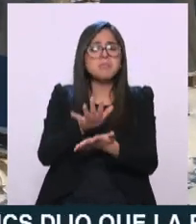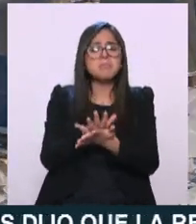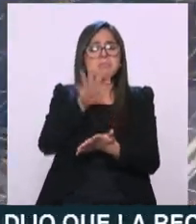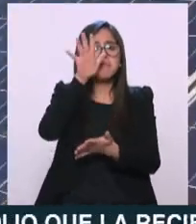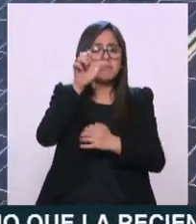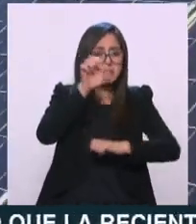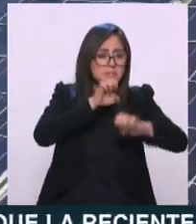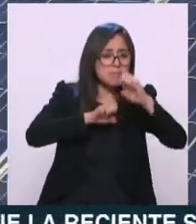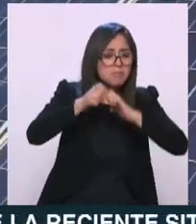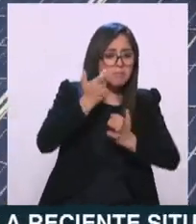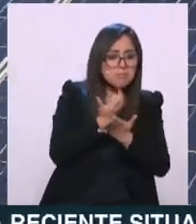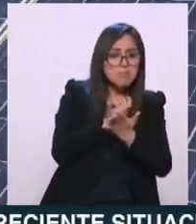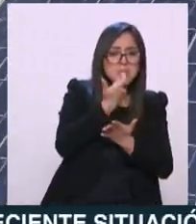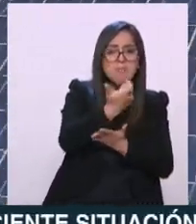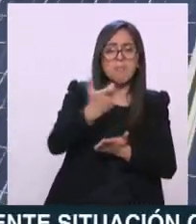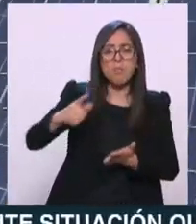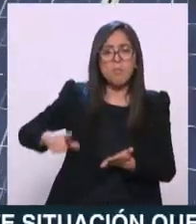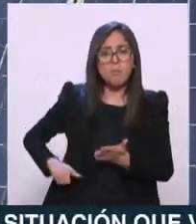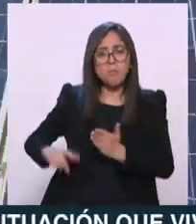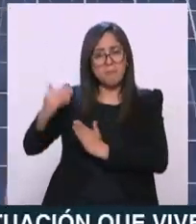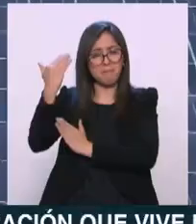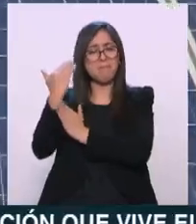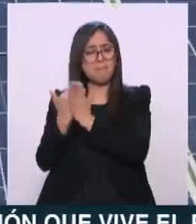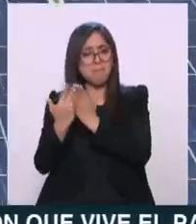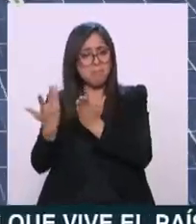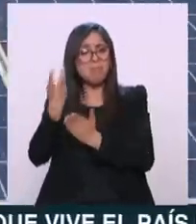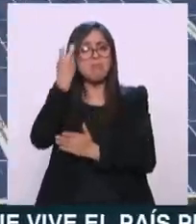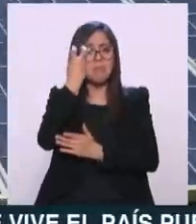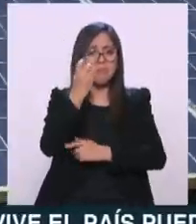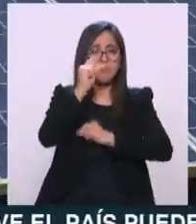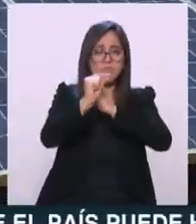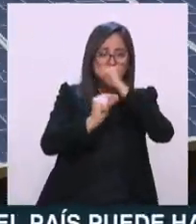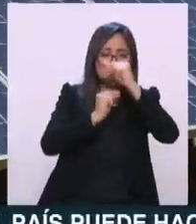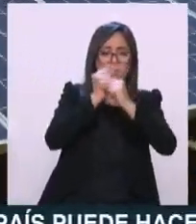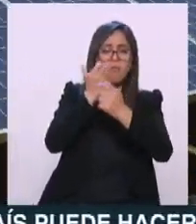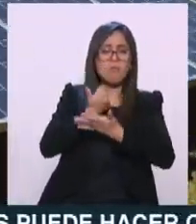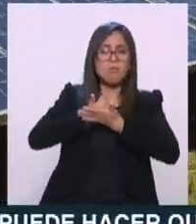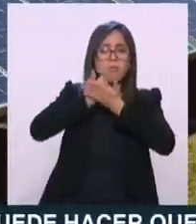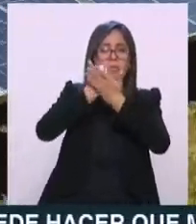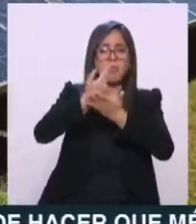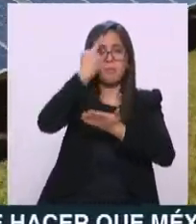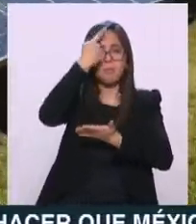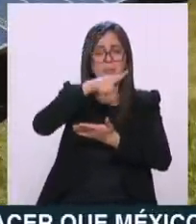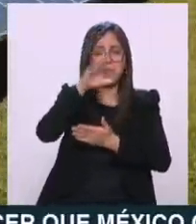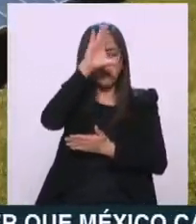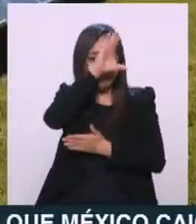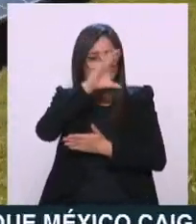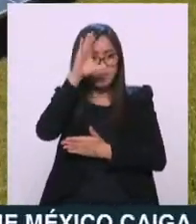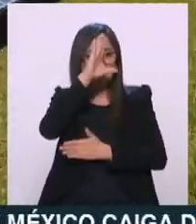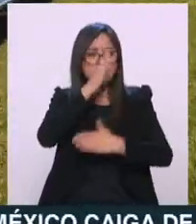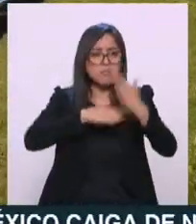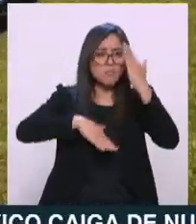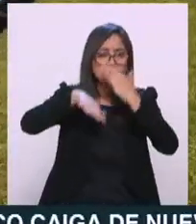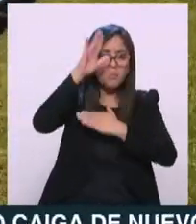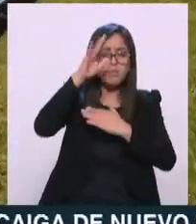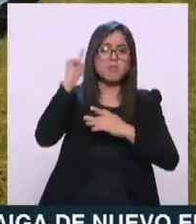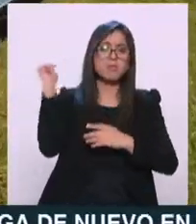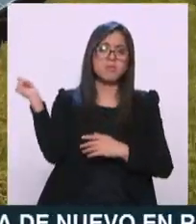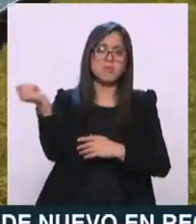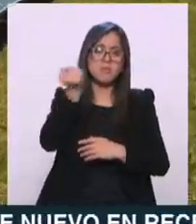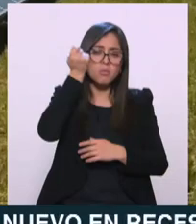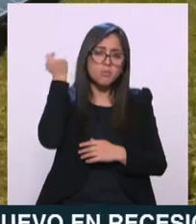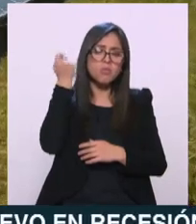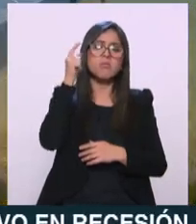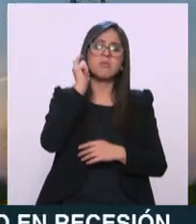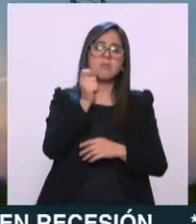articulación realmente efectiva entre la investigación científica, el desarrollo tecnológico, la innovación y el